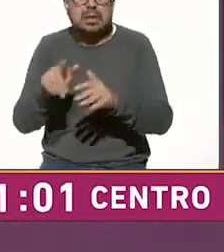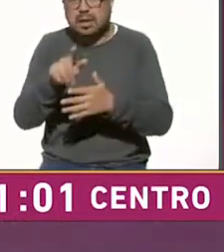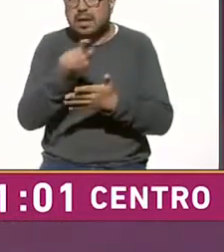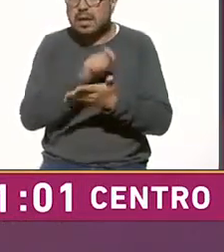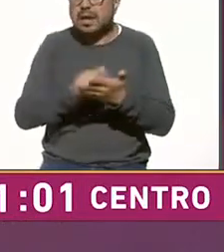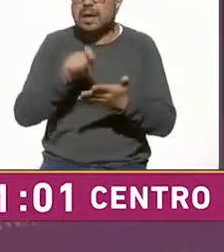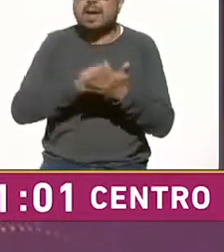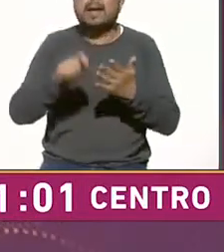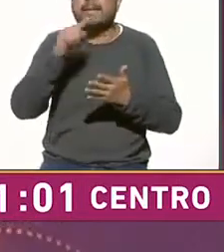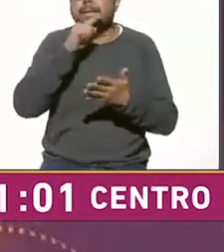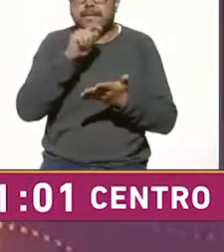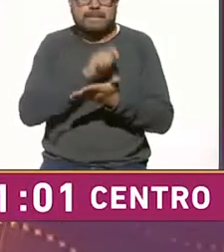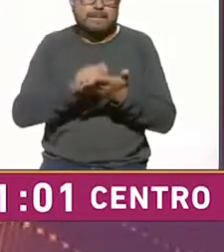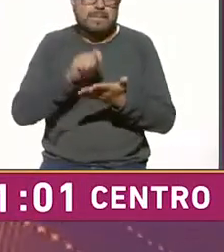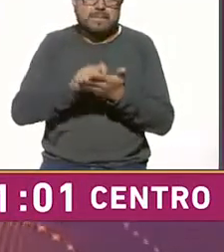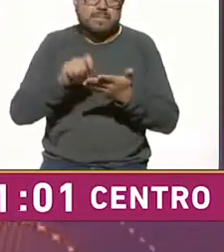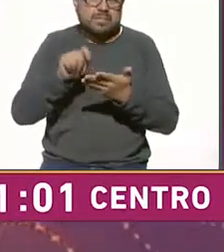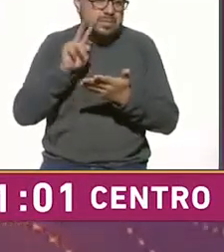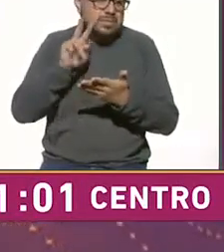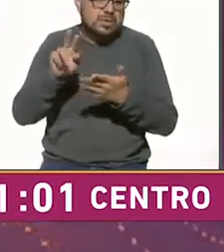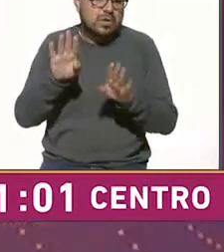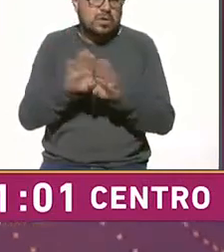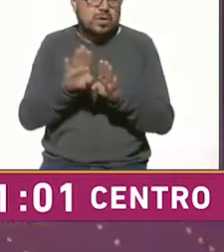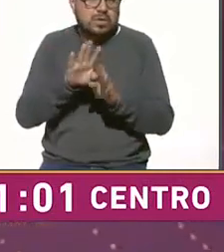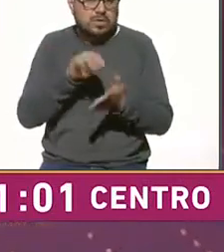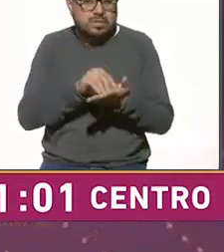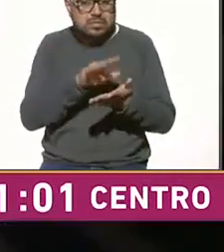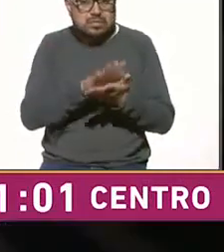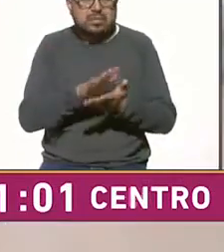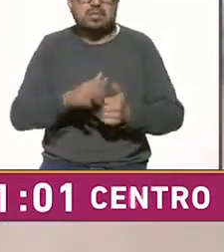papel y lápiz y tomen notas sobre este proceso de registro